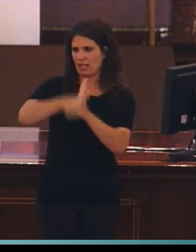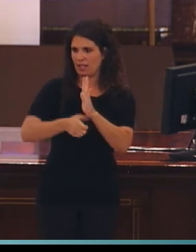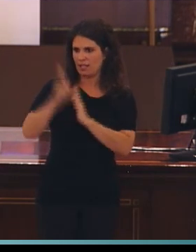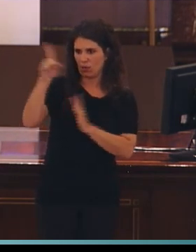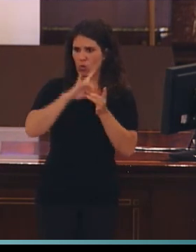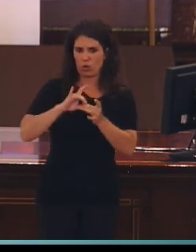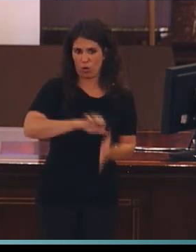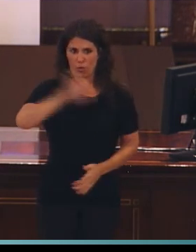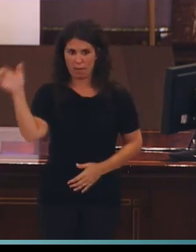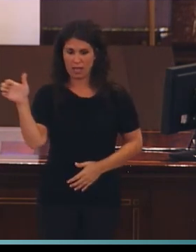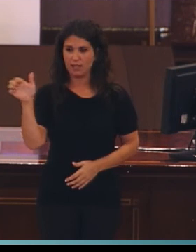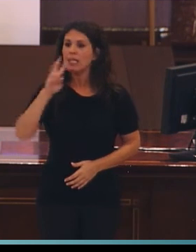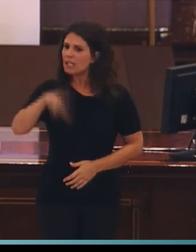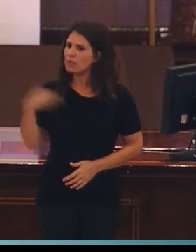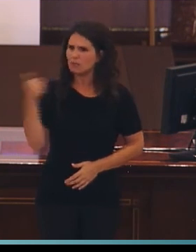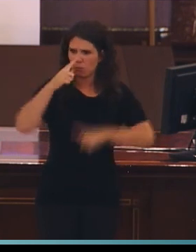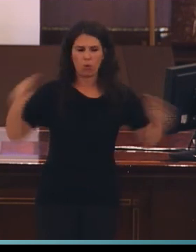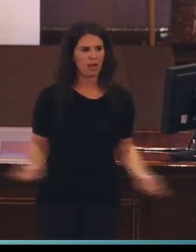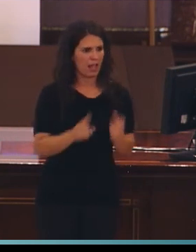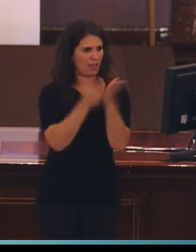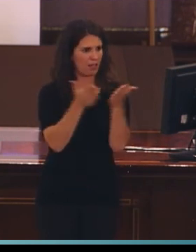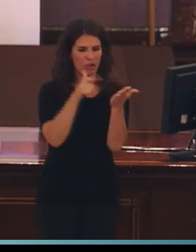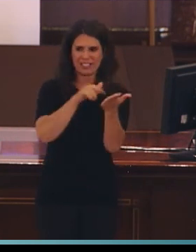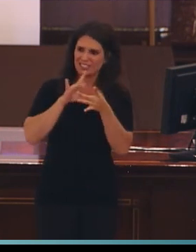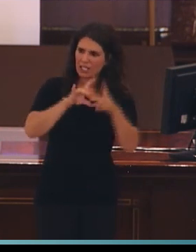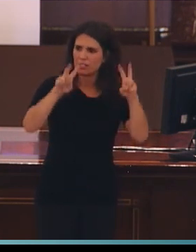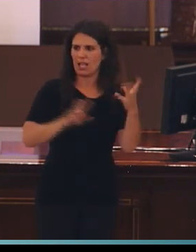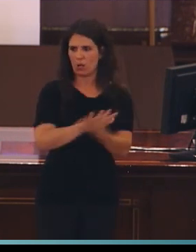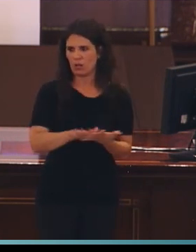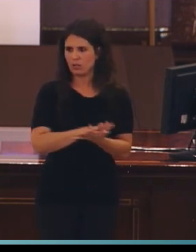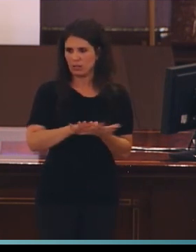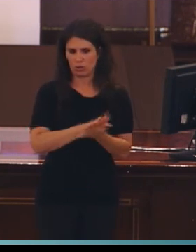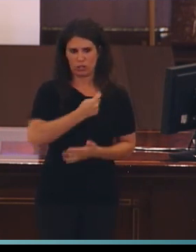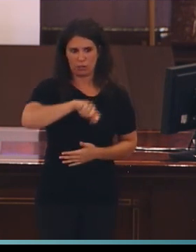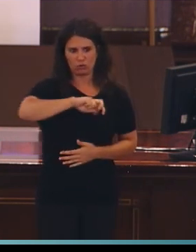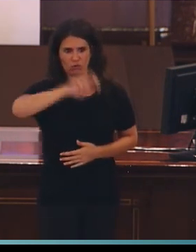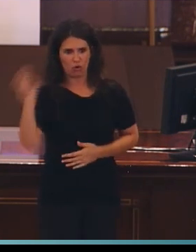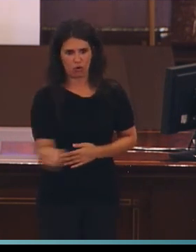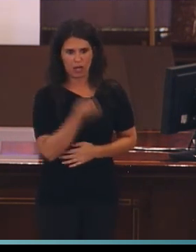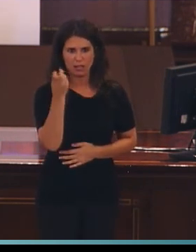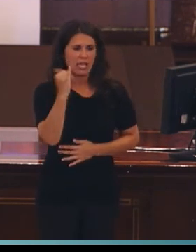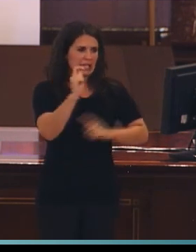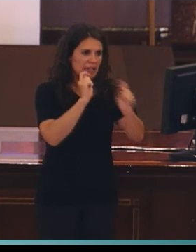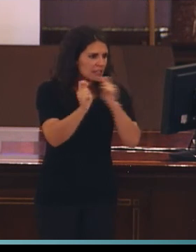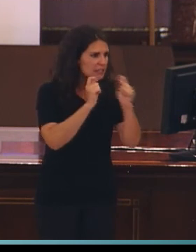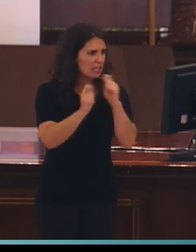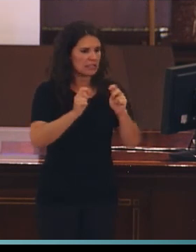con varias publicaciones relativas a la lengua de signos española en revistas